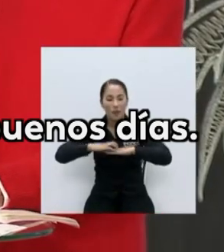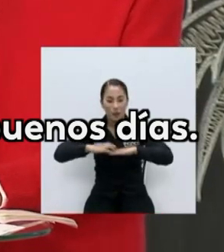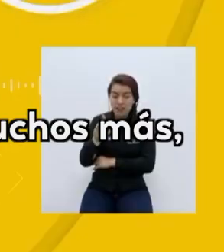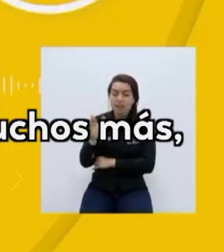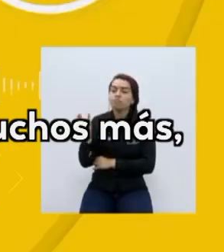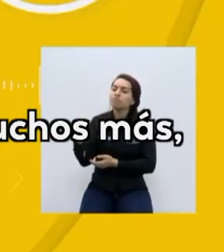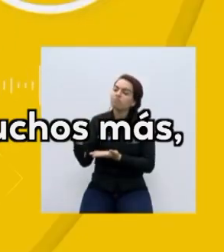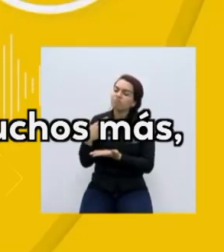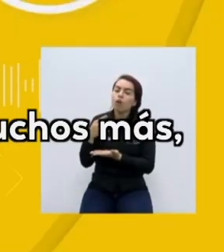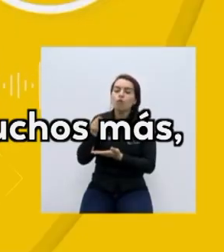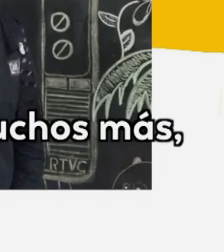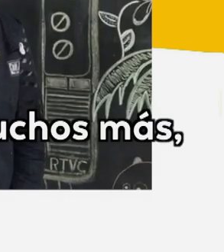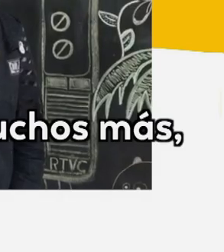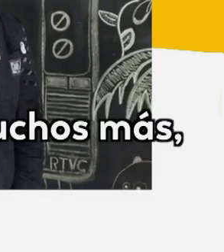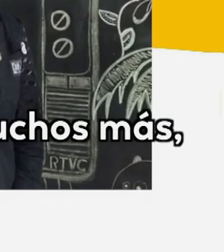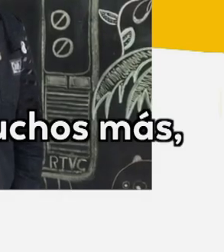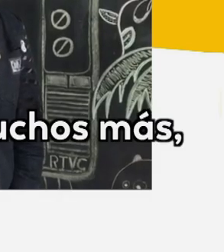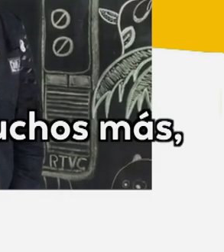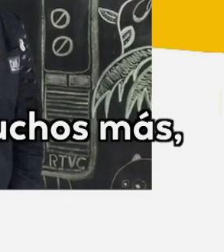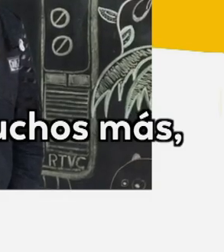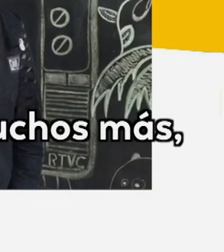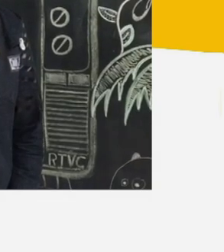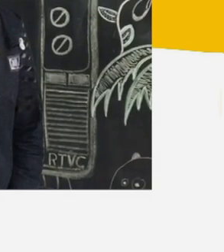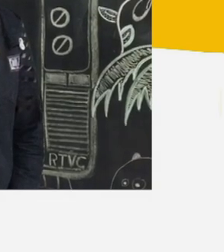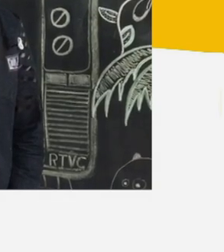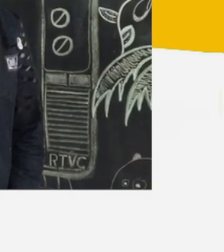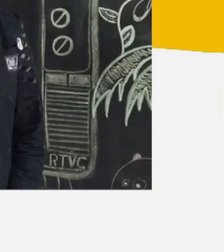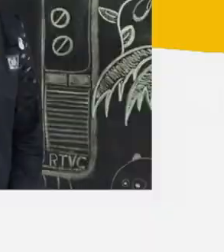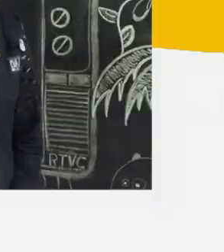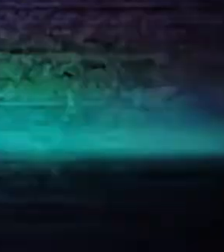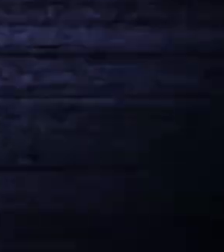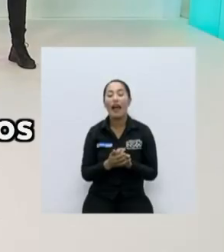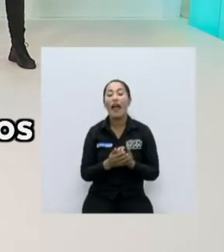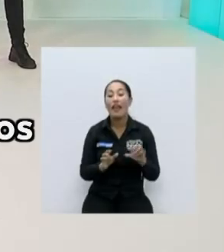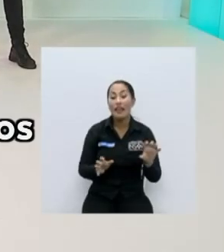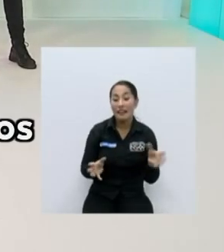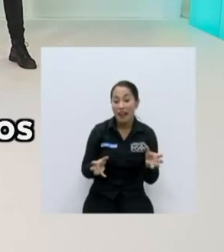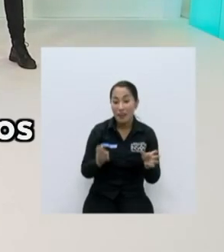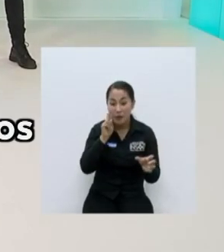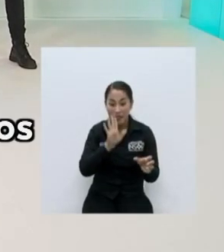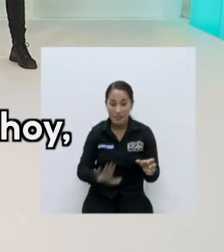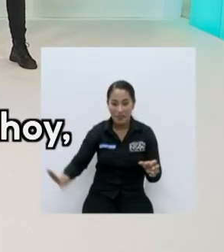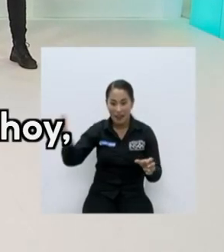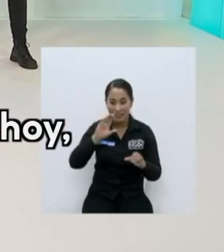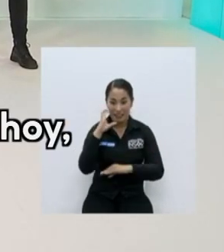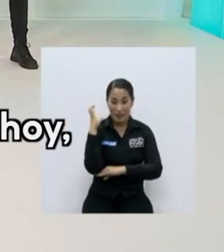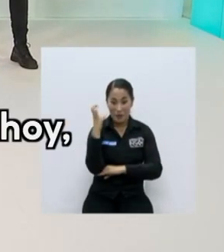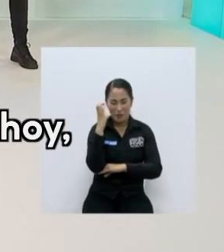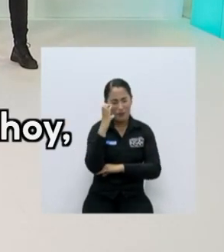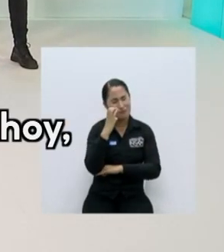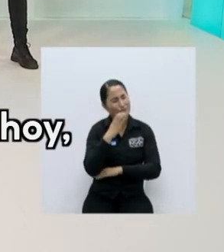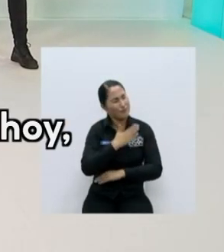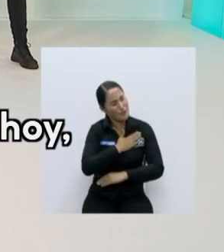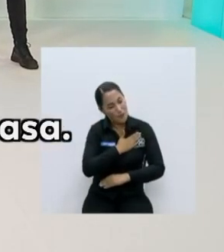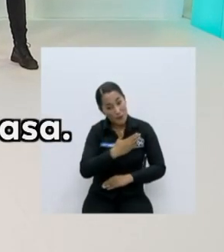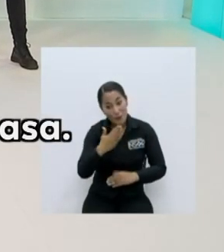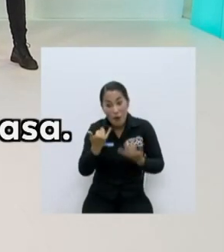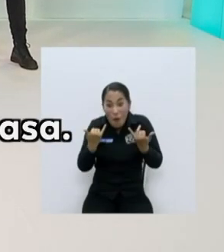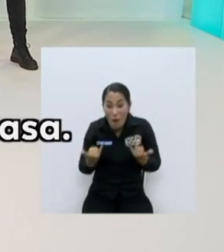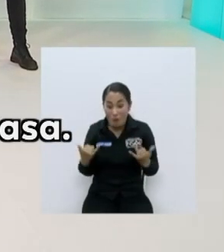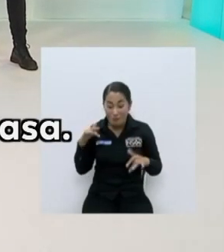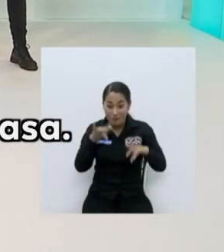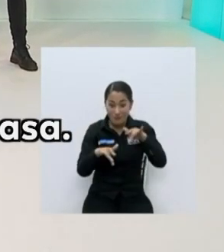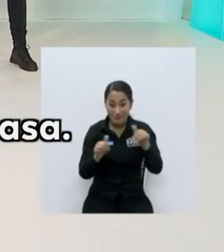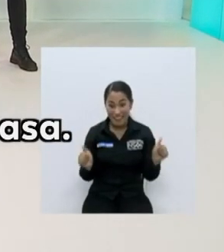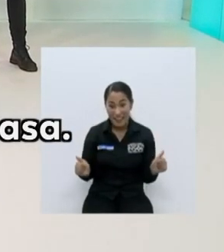días. Aprendamos juntos, nos queramos mucho más y seamos un mejor país. Ha sido un gusto para nosotros acompañarlos en la misión de hoy, en la